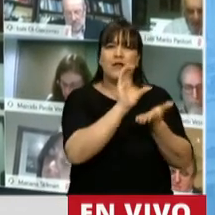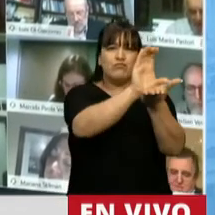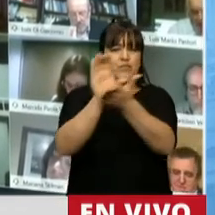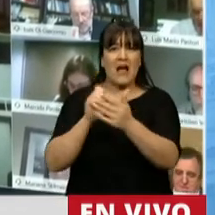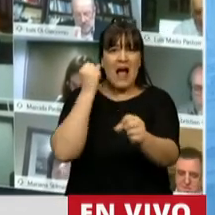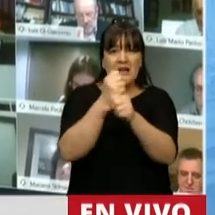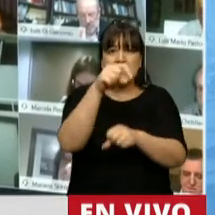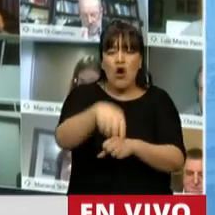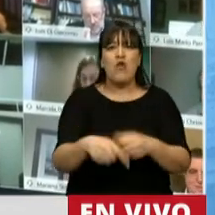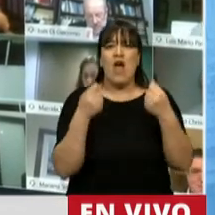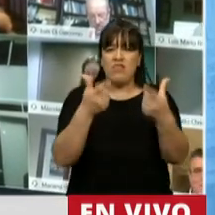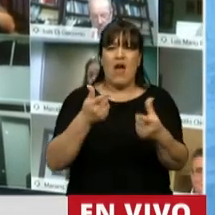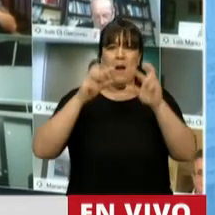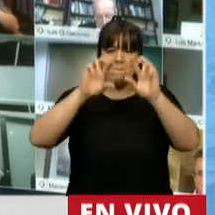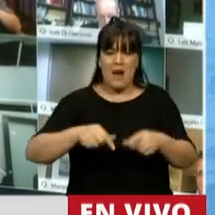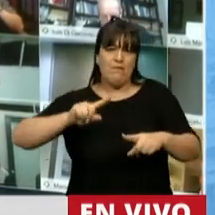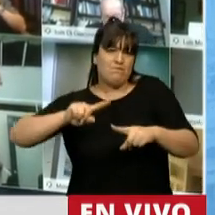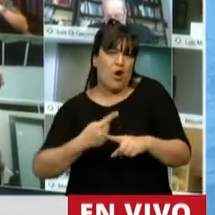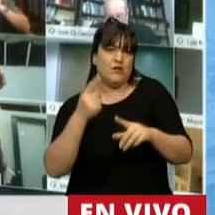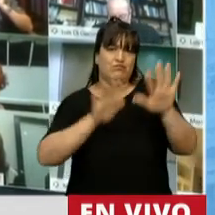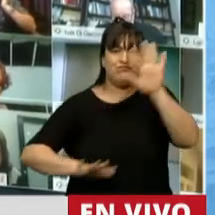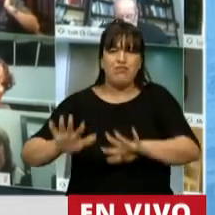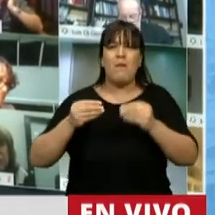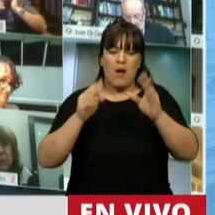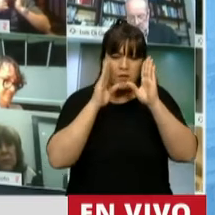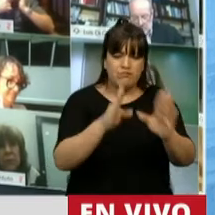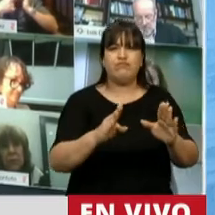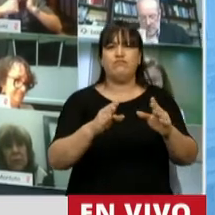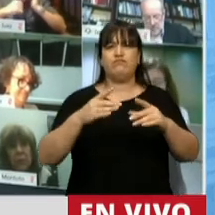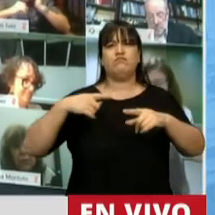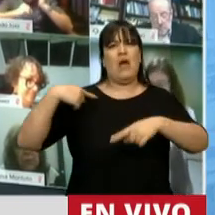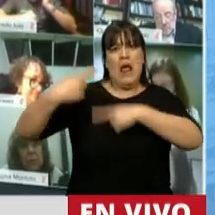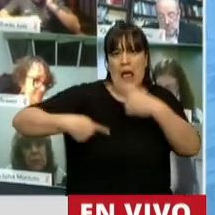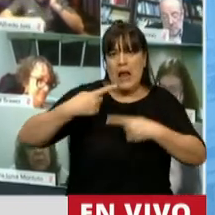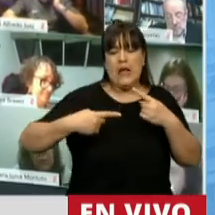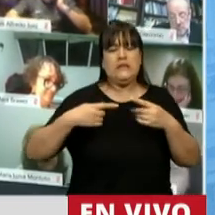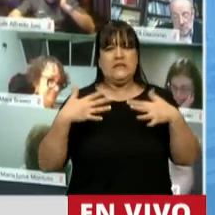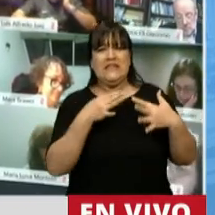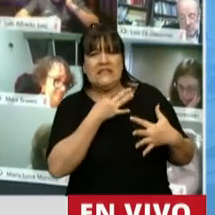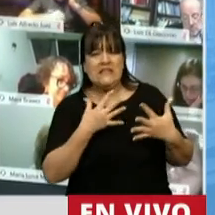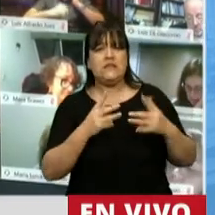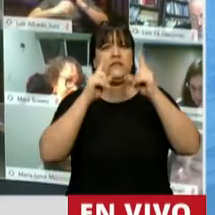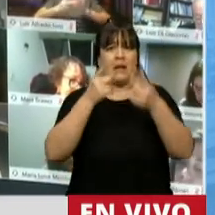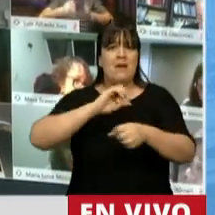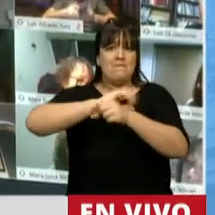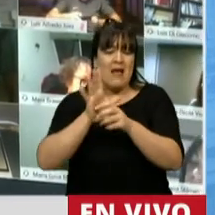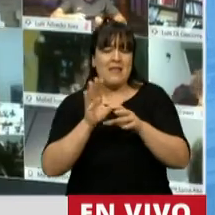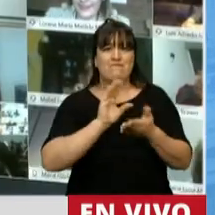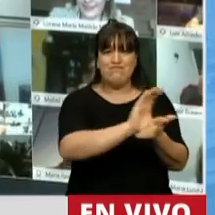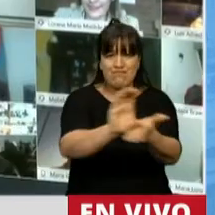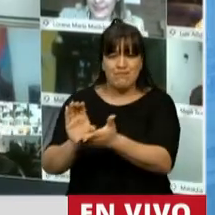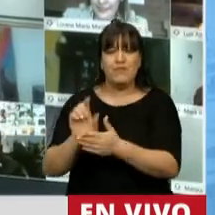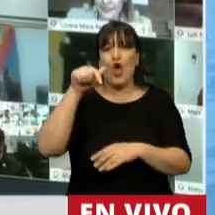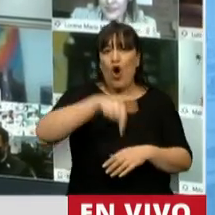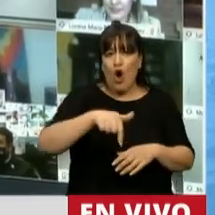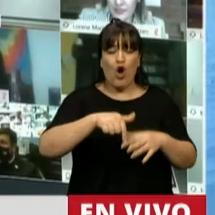fecha la implementación de políticas para afrontar la crisis heredada y la provocada por la pandemia. La ampliación